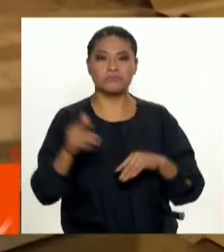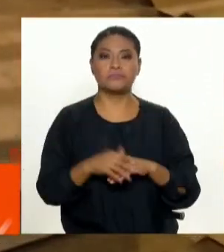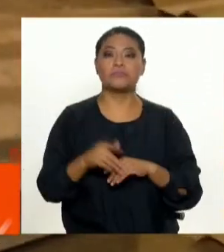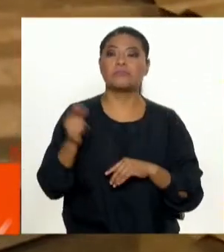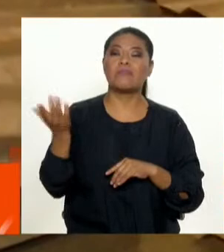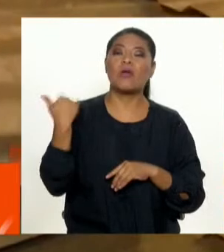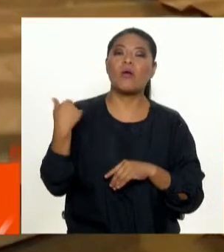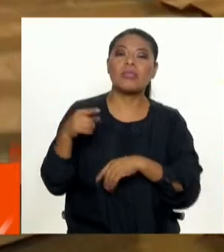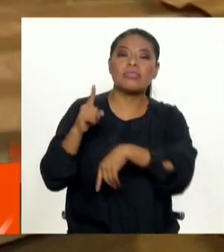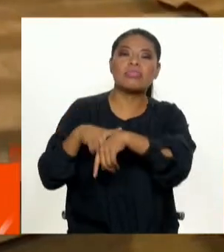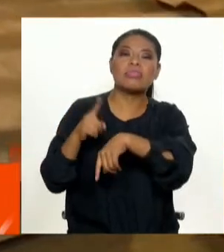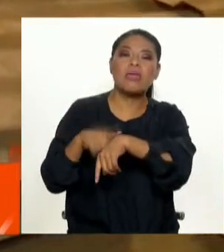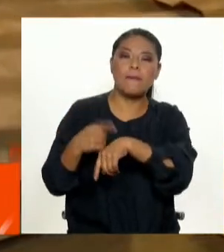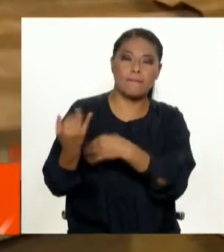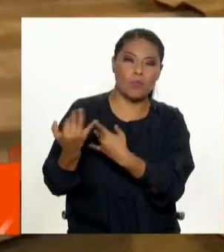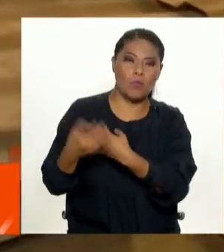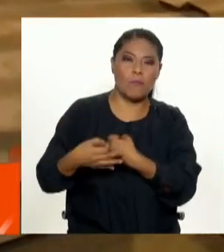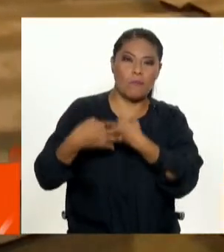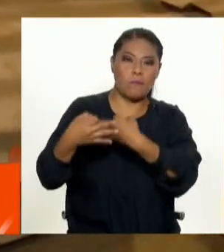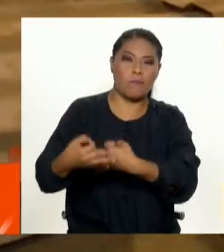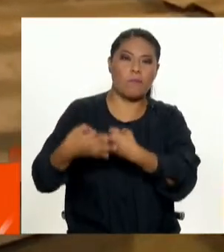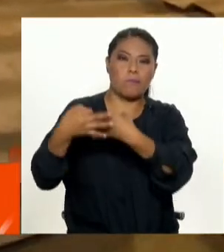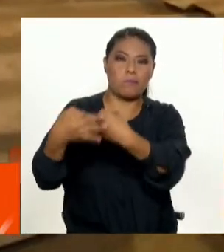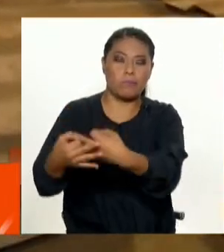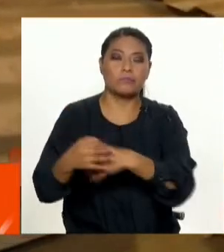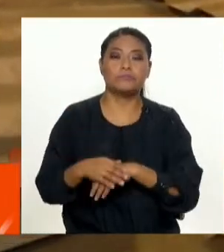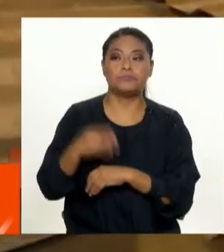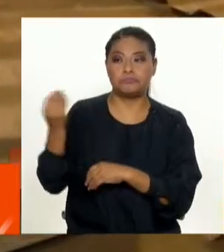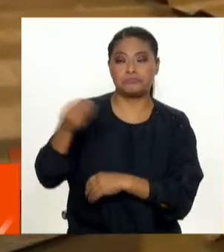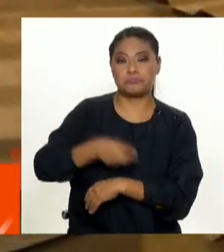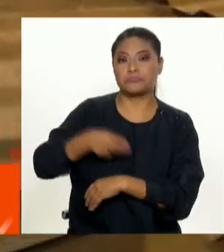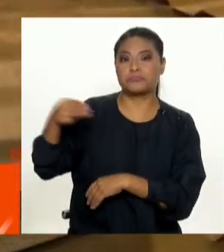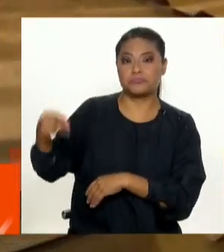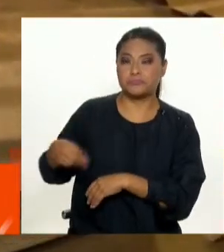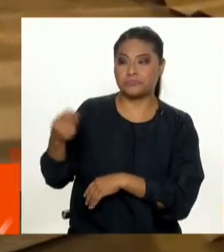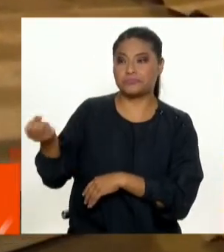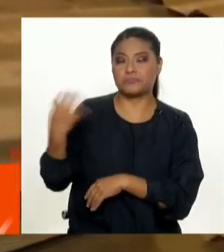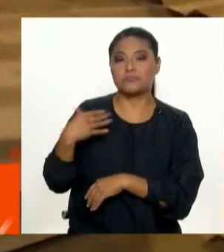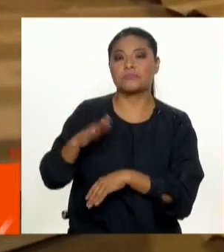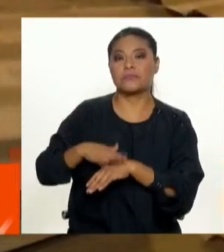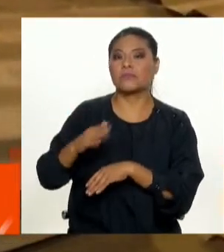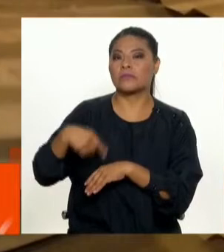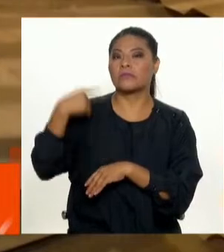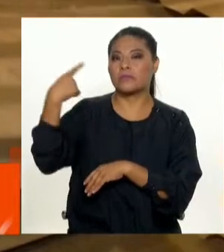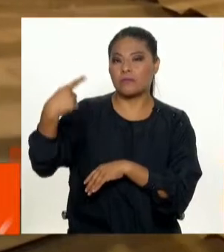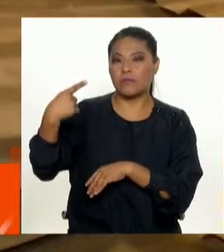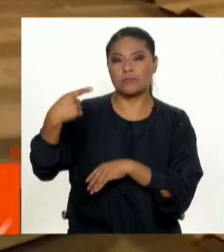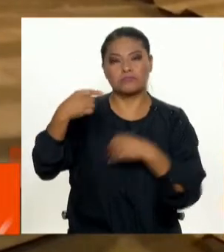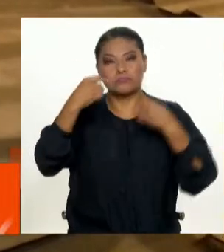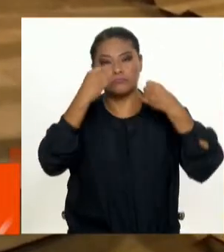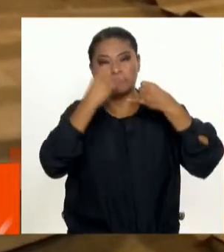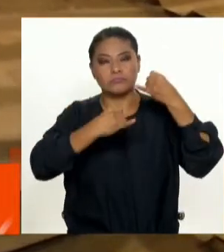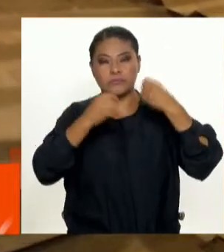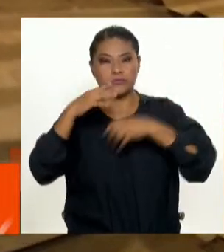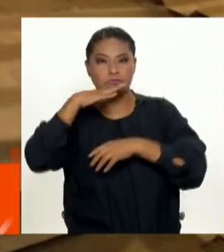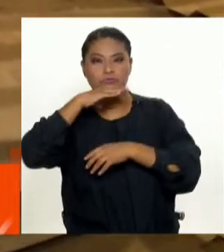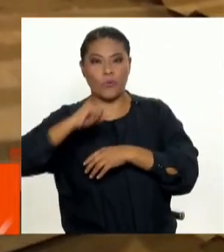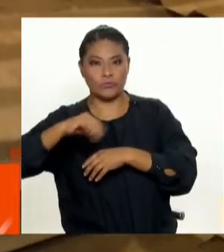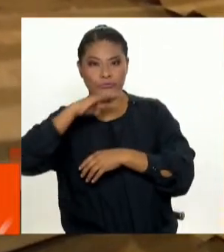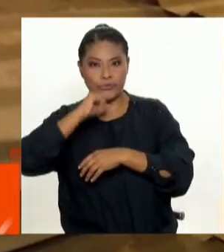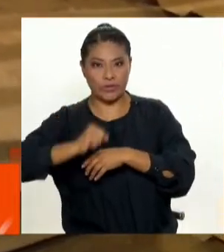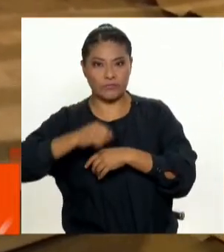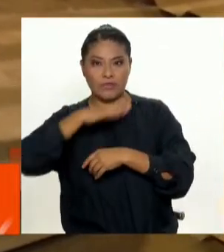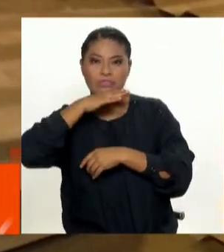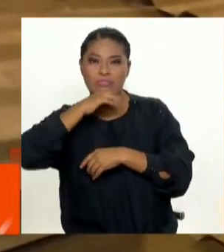plazos, no se han cumplido los plazos. Y la ministra ha señalado que a fin de año, este, de este 2023,